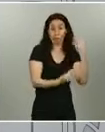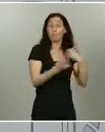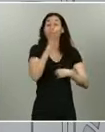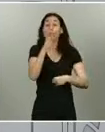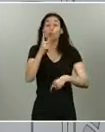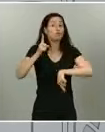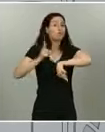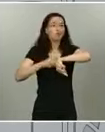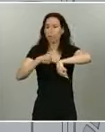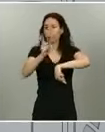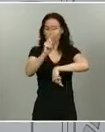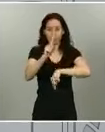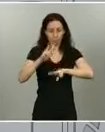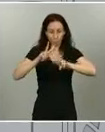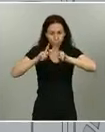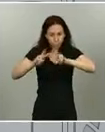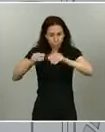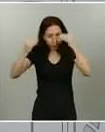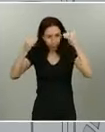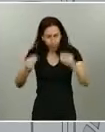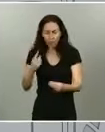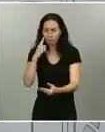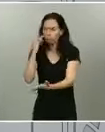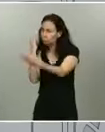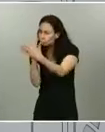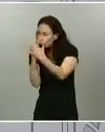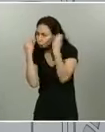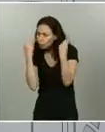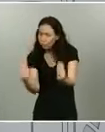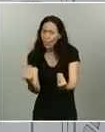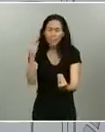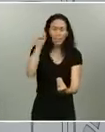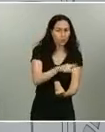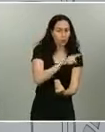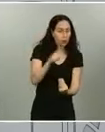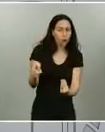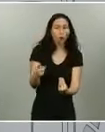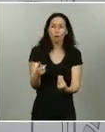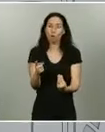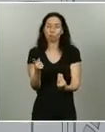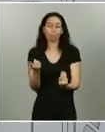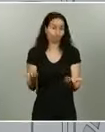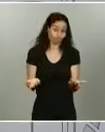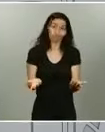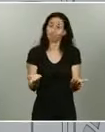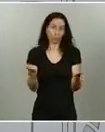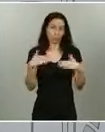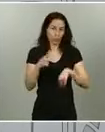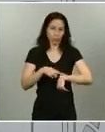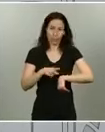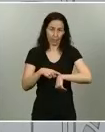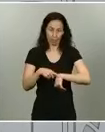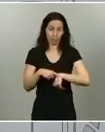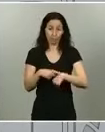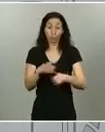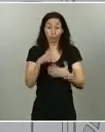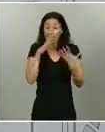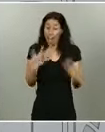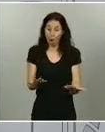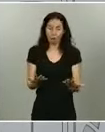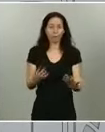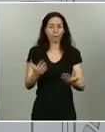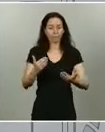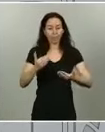las personas que tienen que corroborar la información que se recibe. Ahora mismo yo creo que era un momento adecuado en este proceso en el que estamos para, al menos